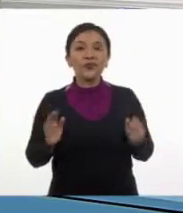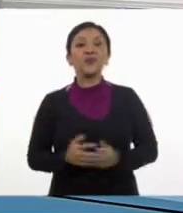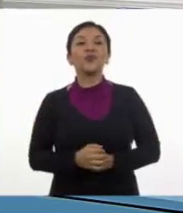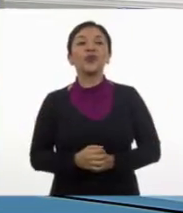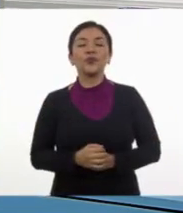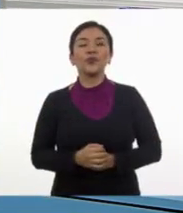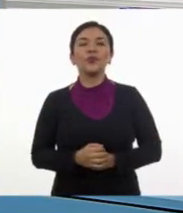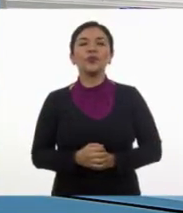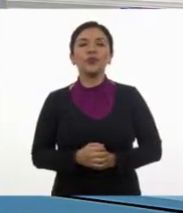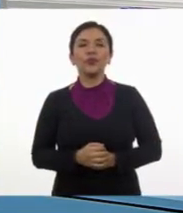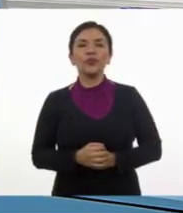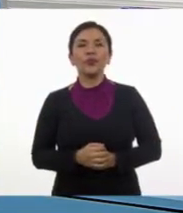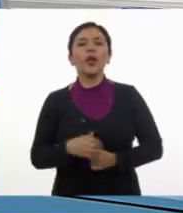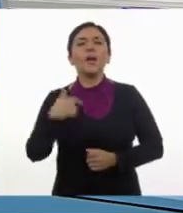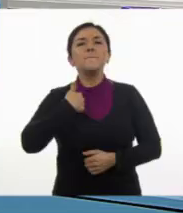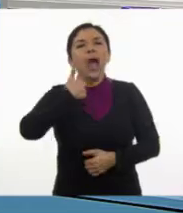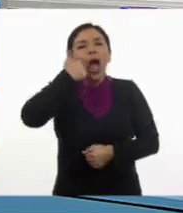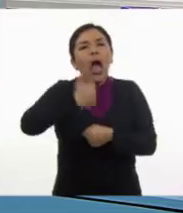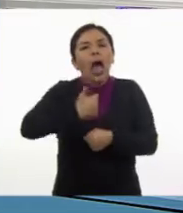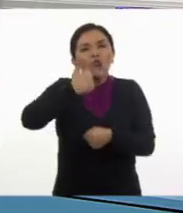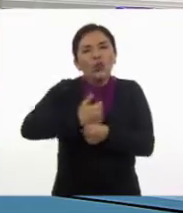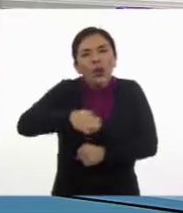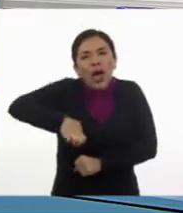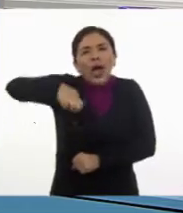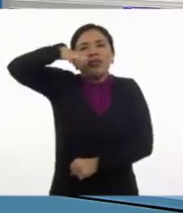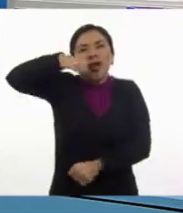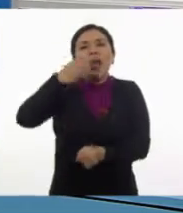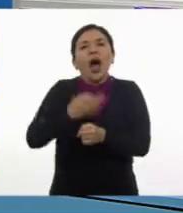¿Cuántos años tiene mi abuelito?